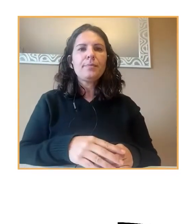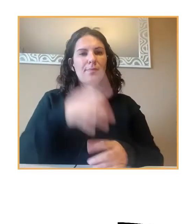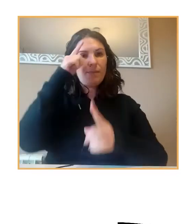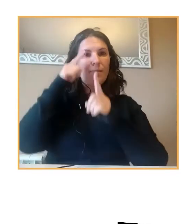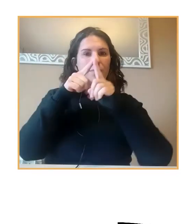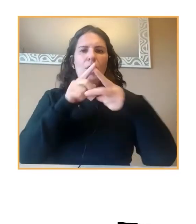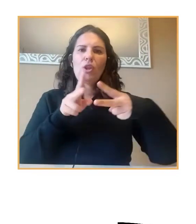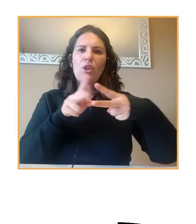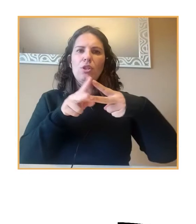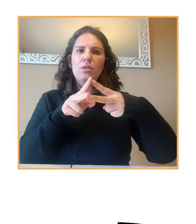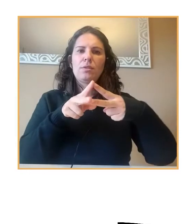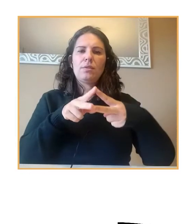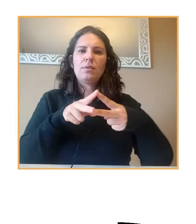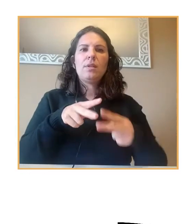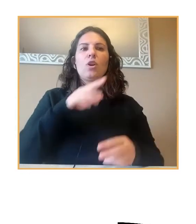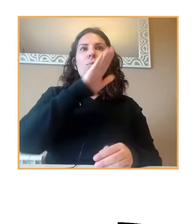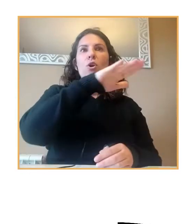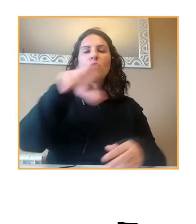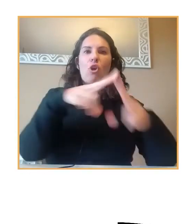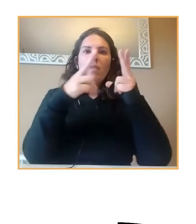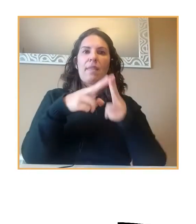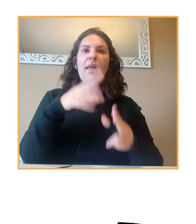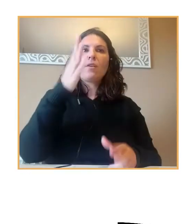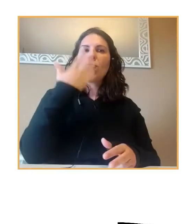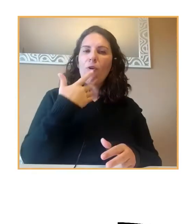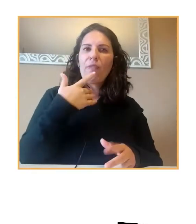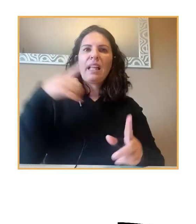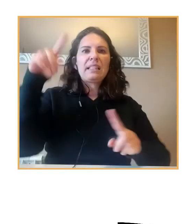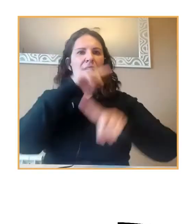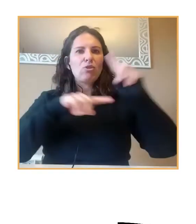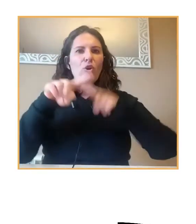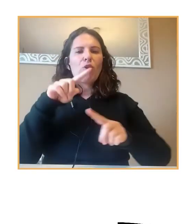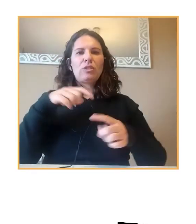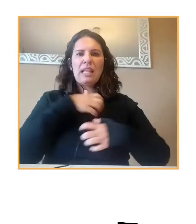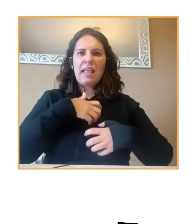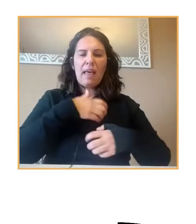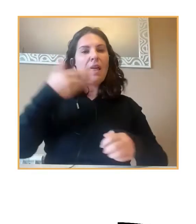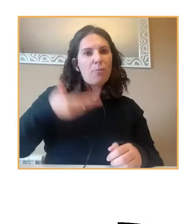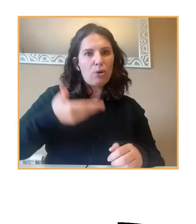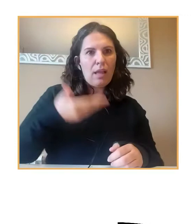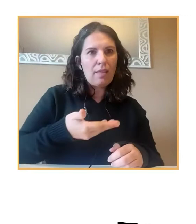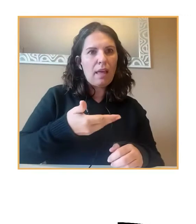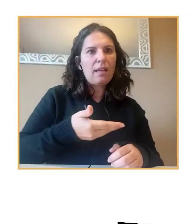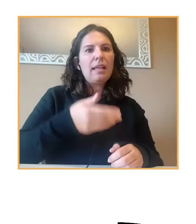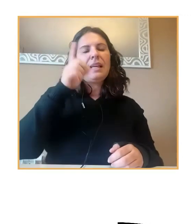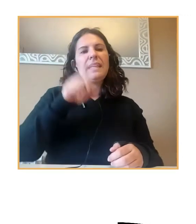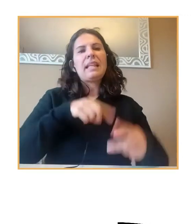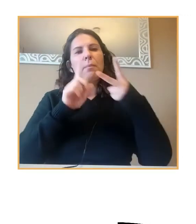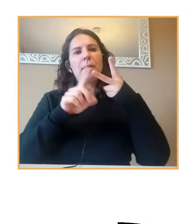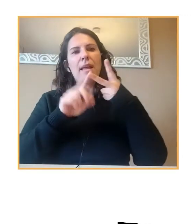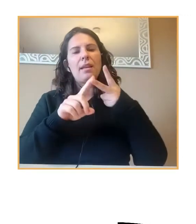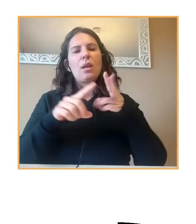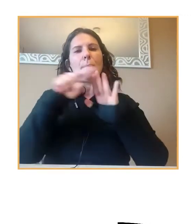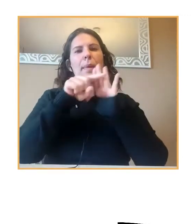doble dar a conocer la existencia e importancia de los trastornos de ansiedad así como demandar que se aborden medidas para la